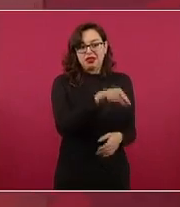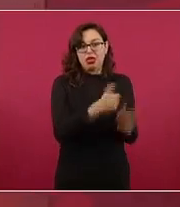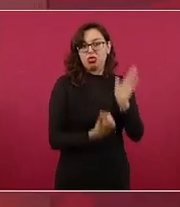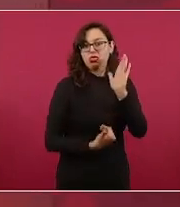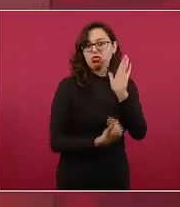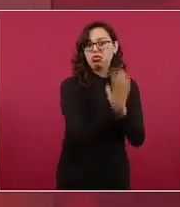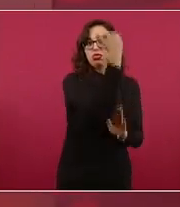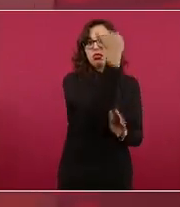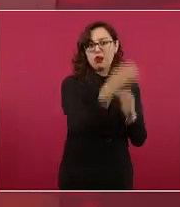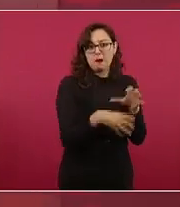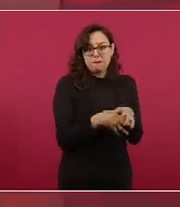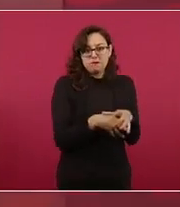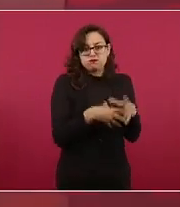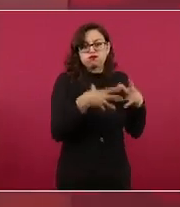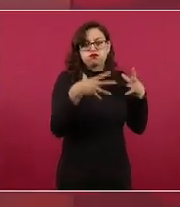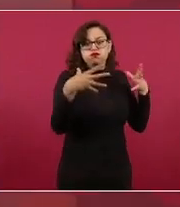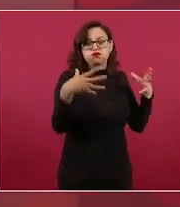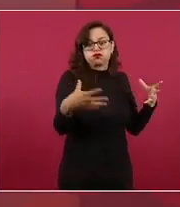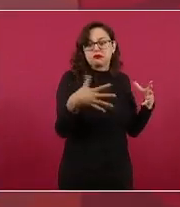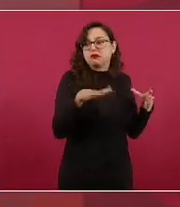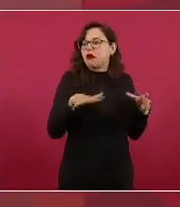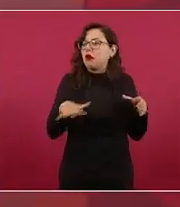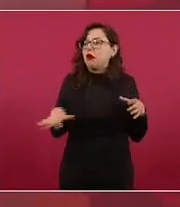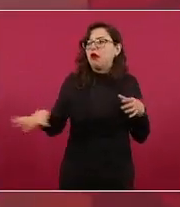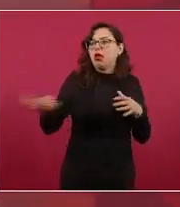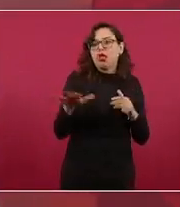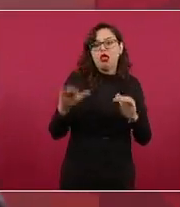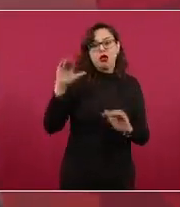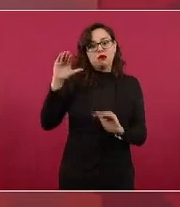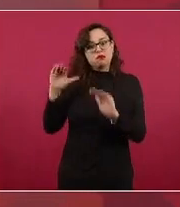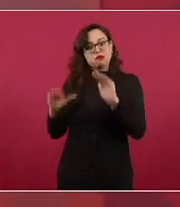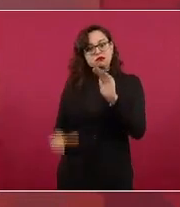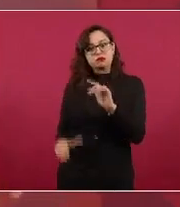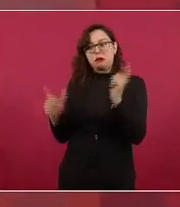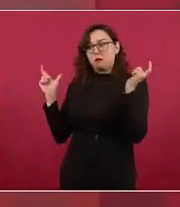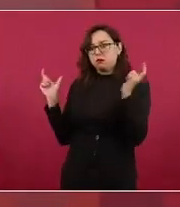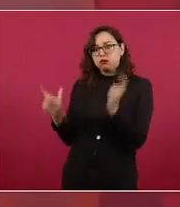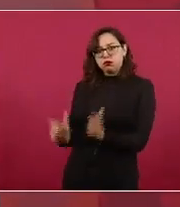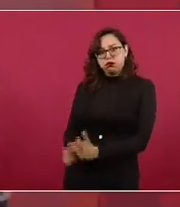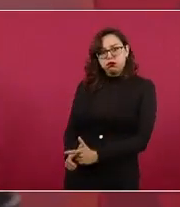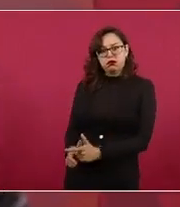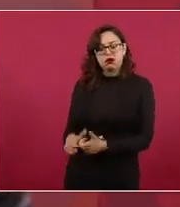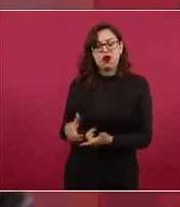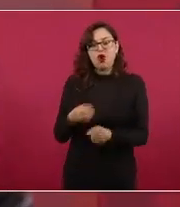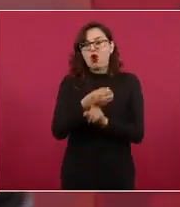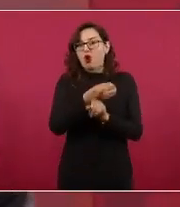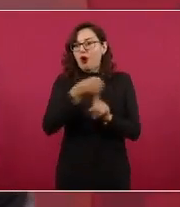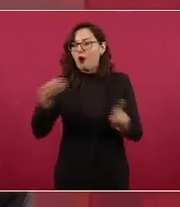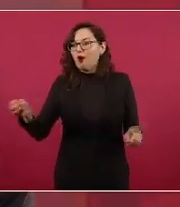porque no hubo planeación porque para los tecnócratas